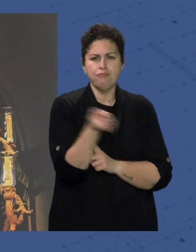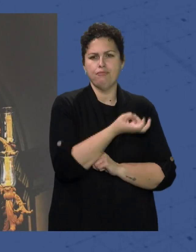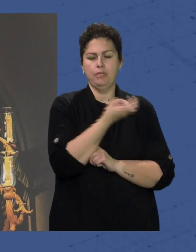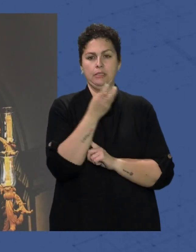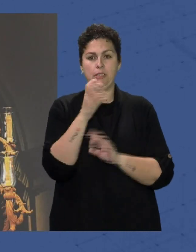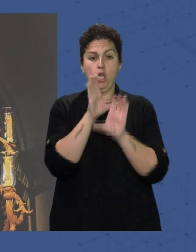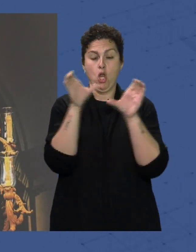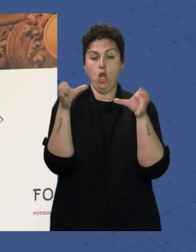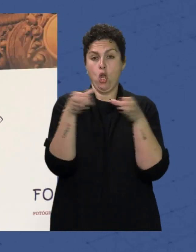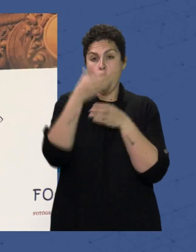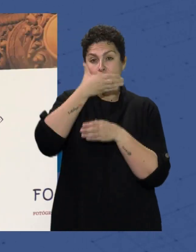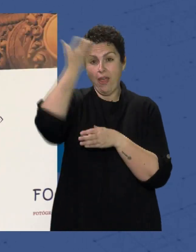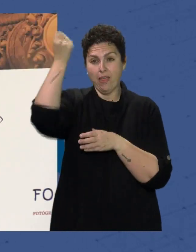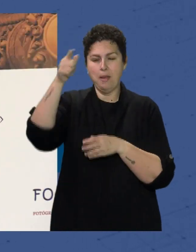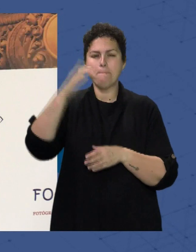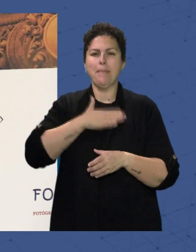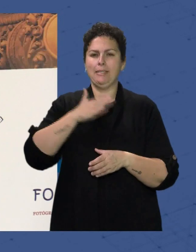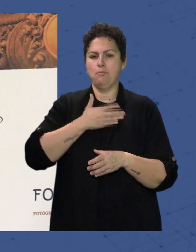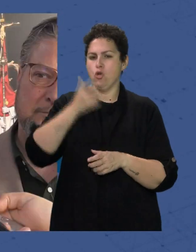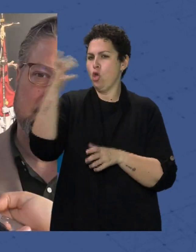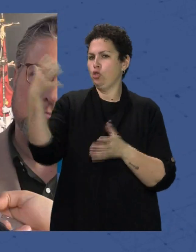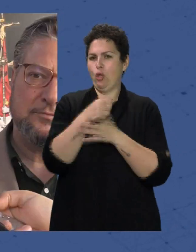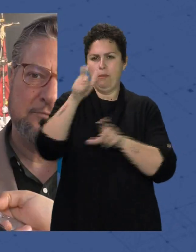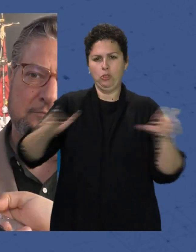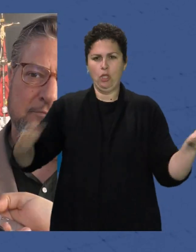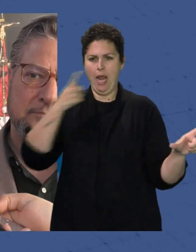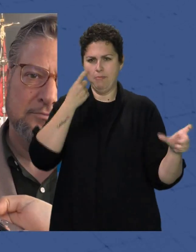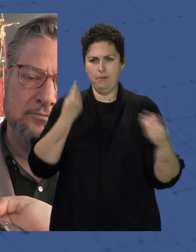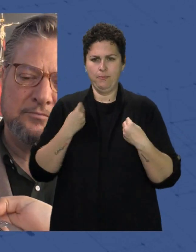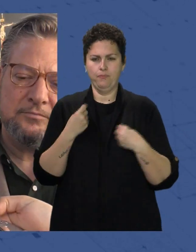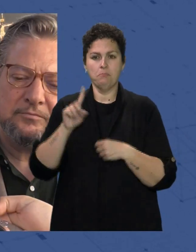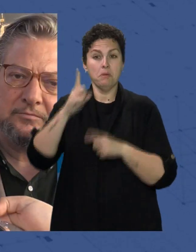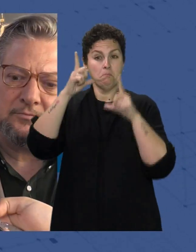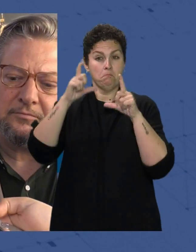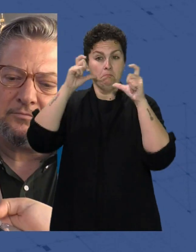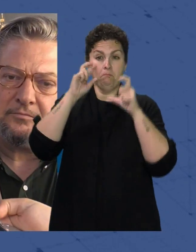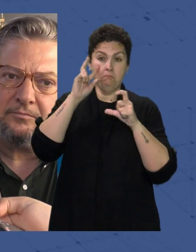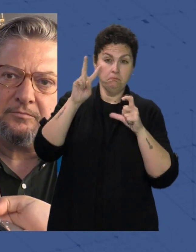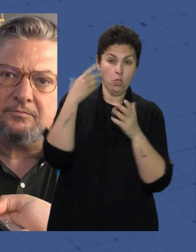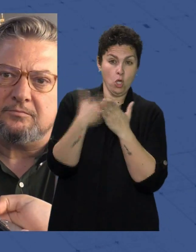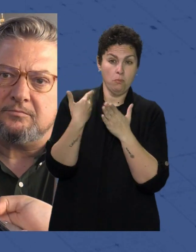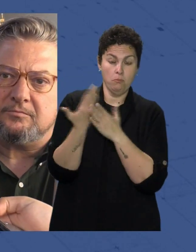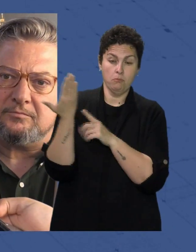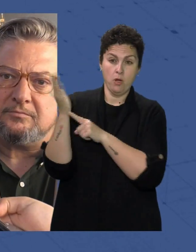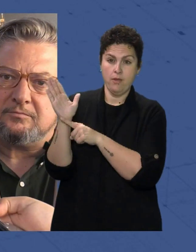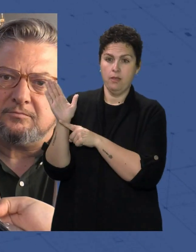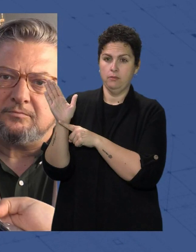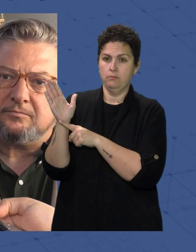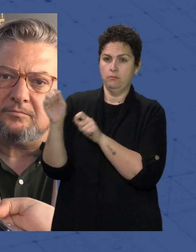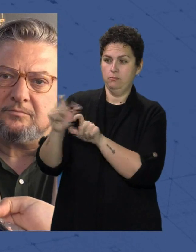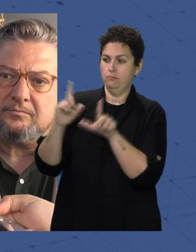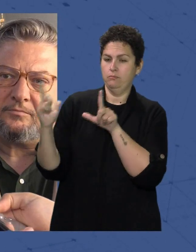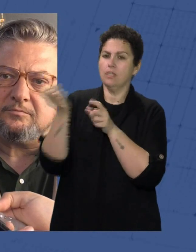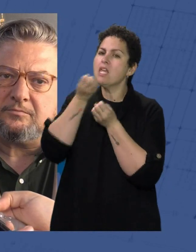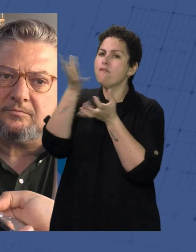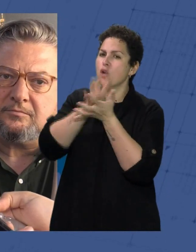cofradías Que son patrimonio De todos los almerienses La primera instantánea Como podéis comprobar Representa una infografía Que